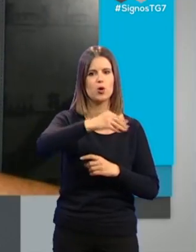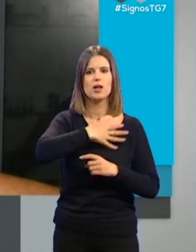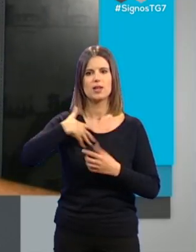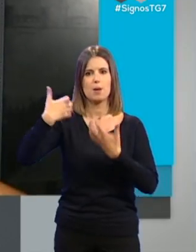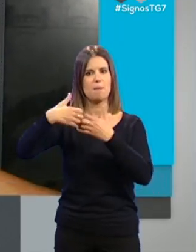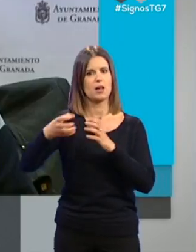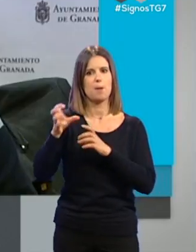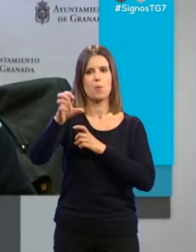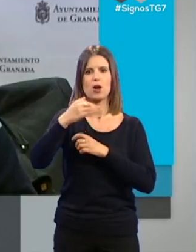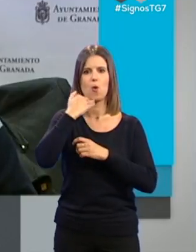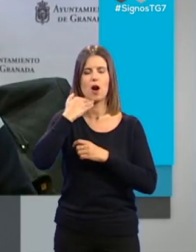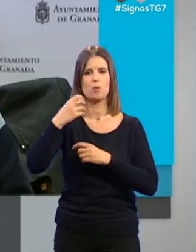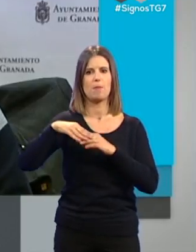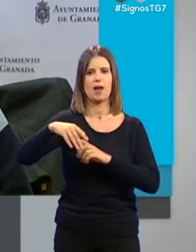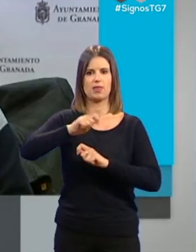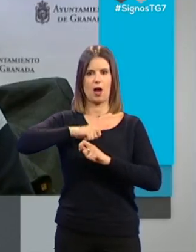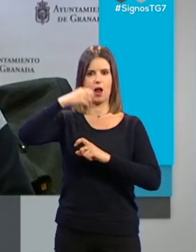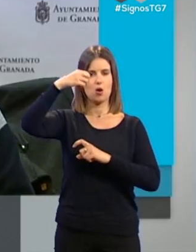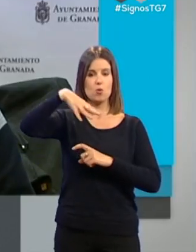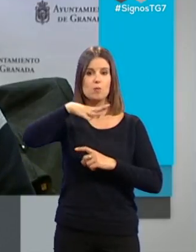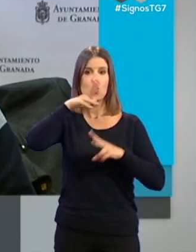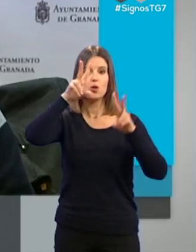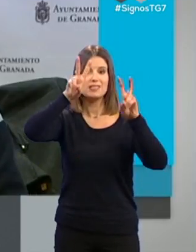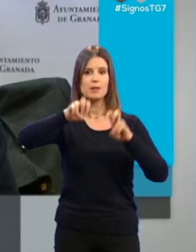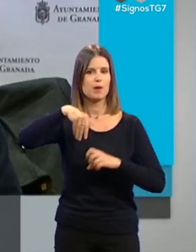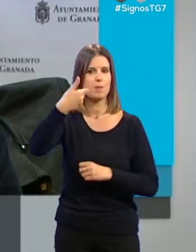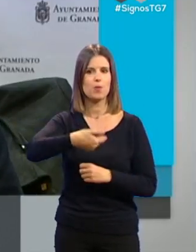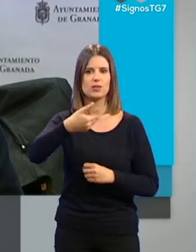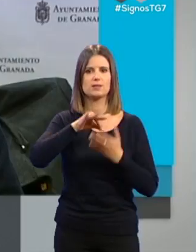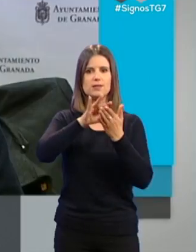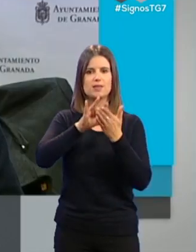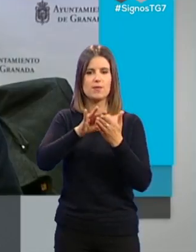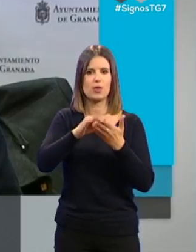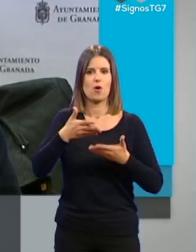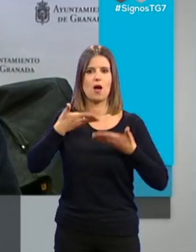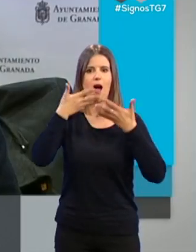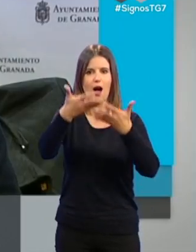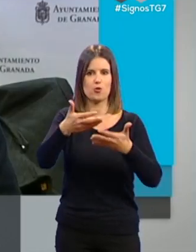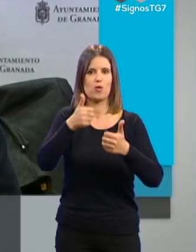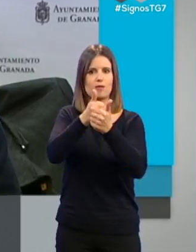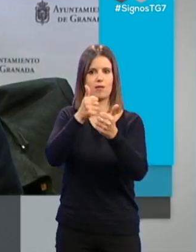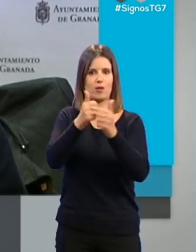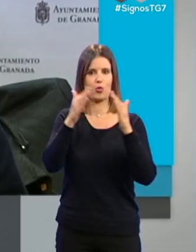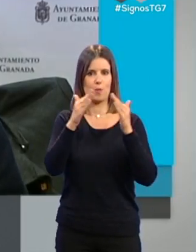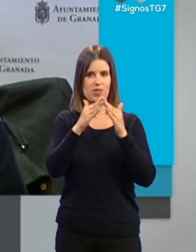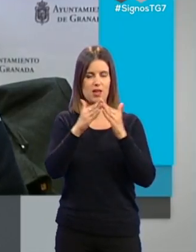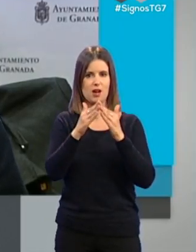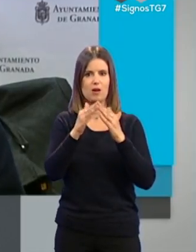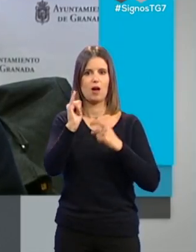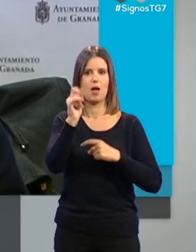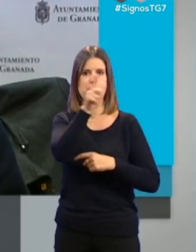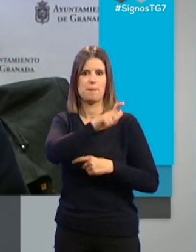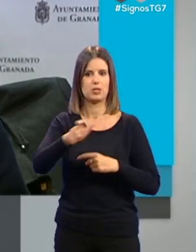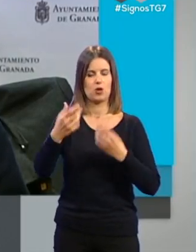eléctrico. Estamos hablando de cuestiones tan importantes como el servicio de ayuda a domicilio que reciben las